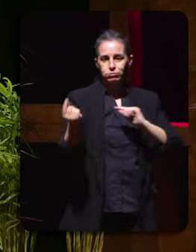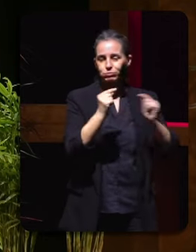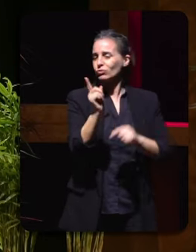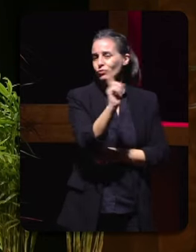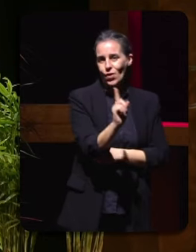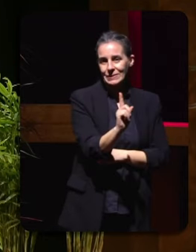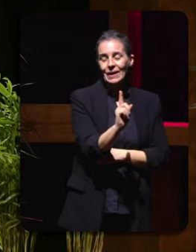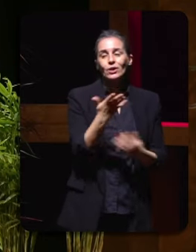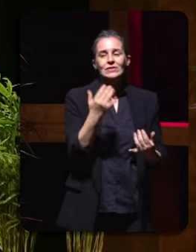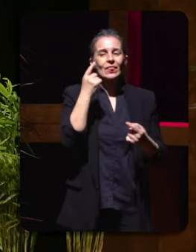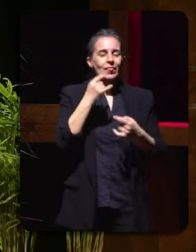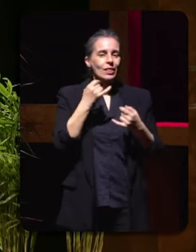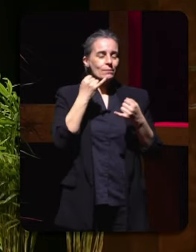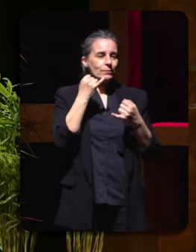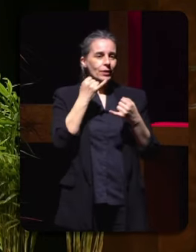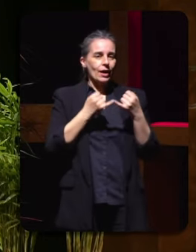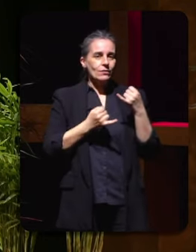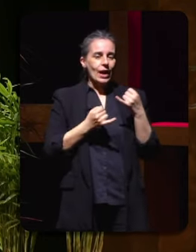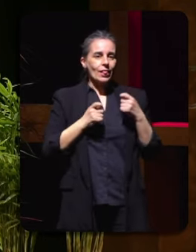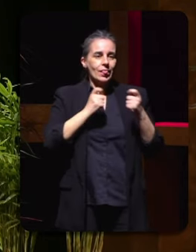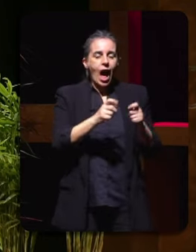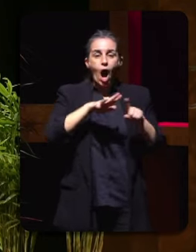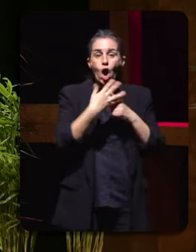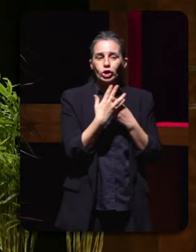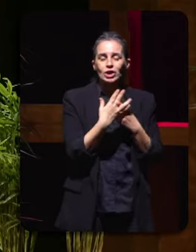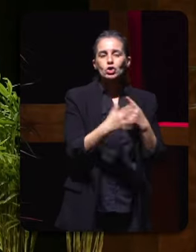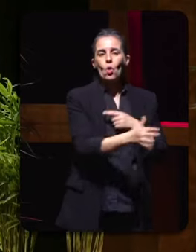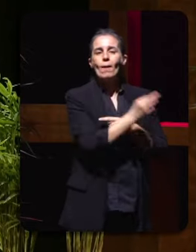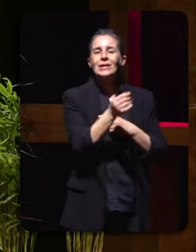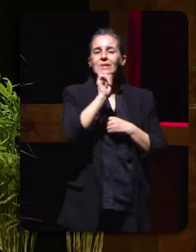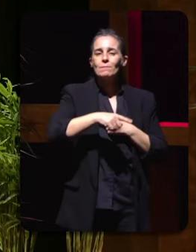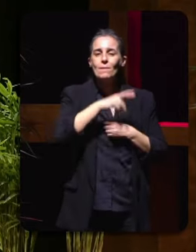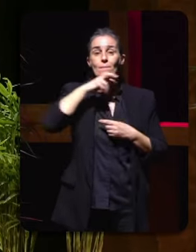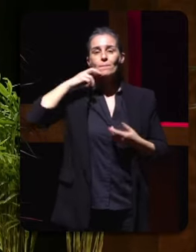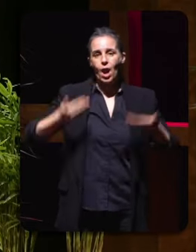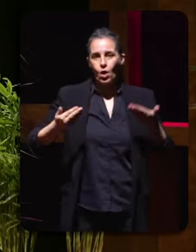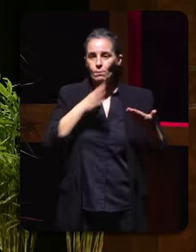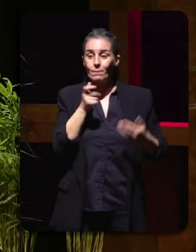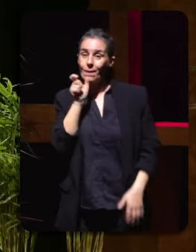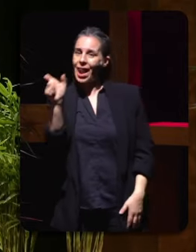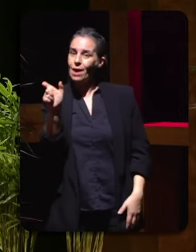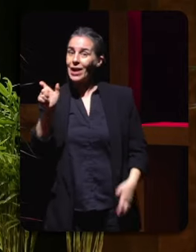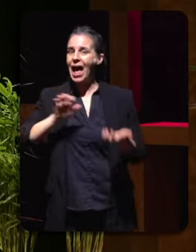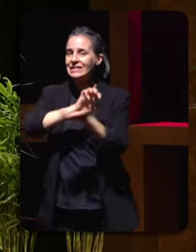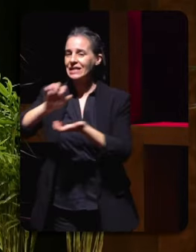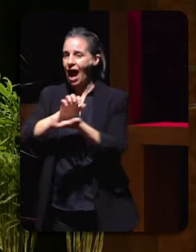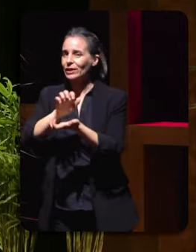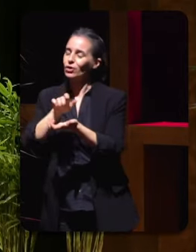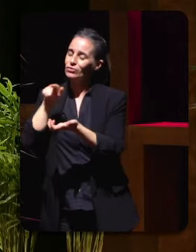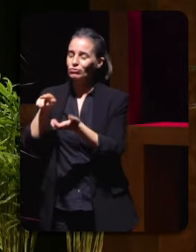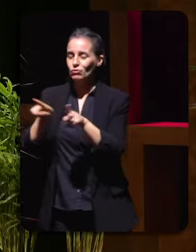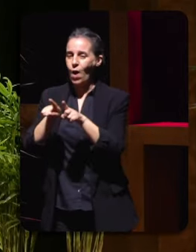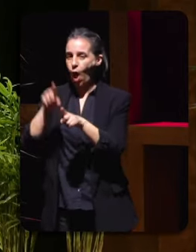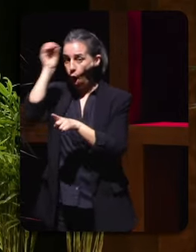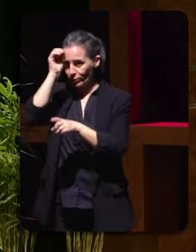xeito avaloran, porque a palabra escándalo nese contexto, digamos, que trascende o que sería puramente información. En todo